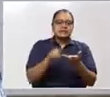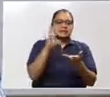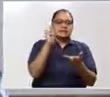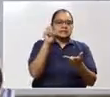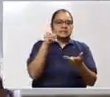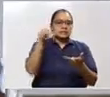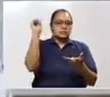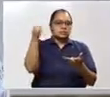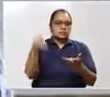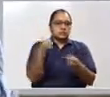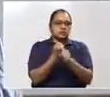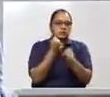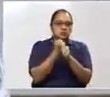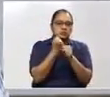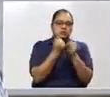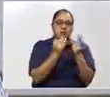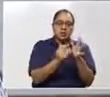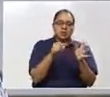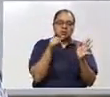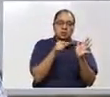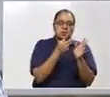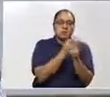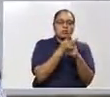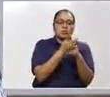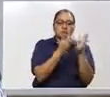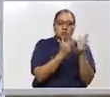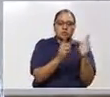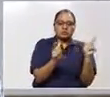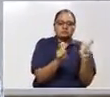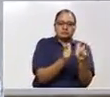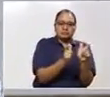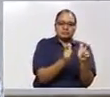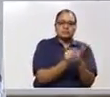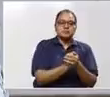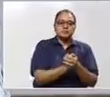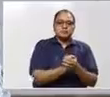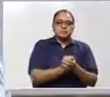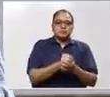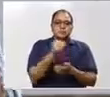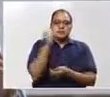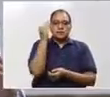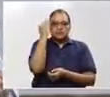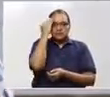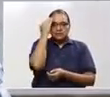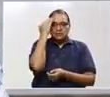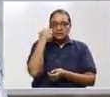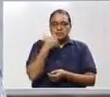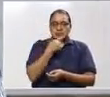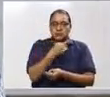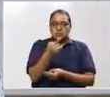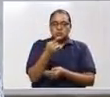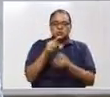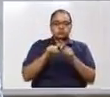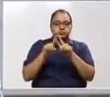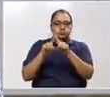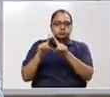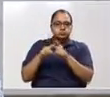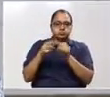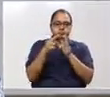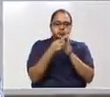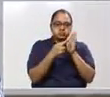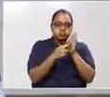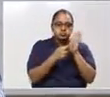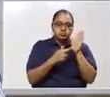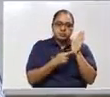ciento de ellos es producido por pequeños y medianos contribuyentes. Se ha establecido una serie de medidas orientadas